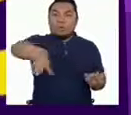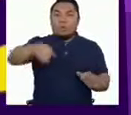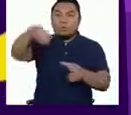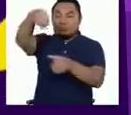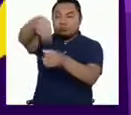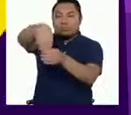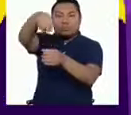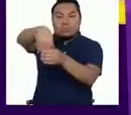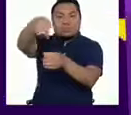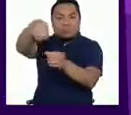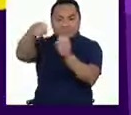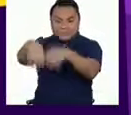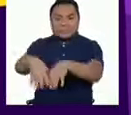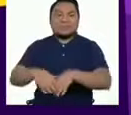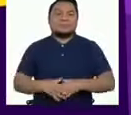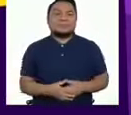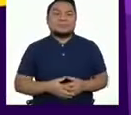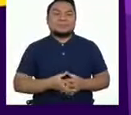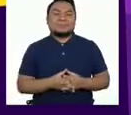botella.